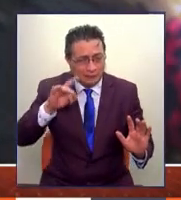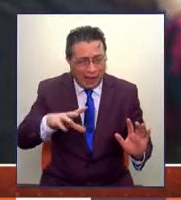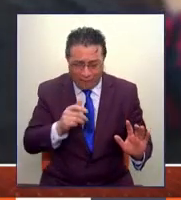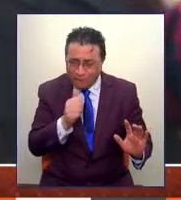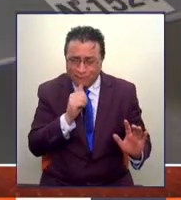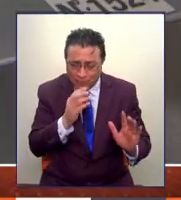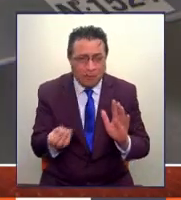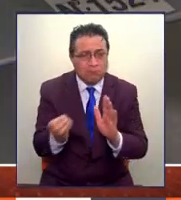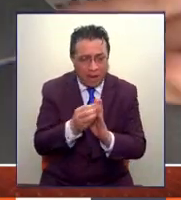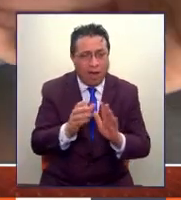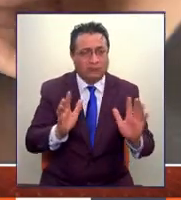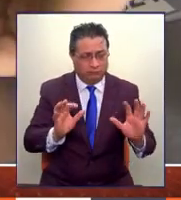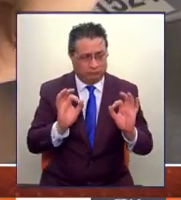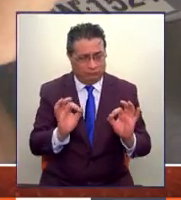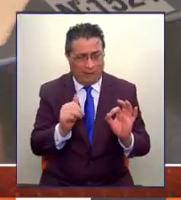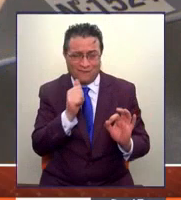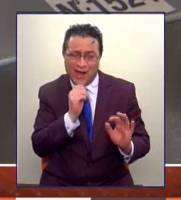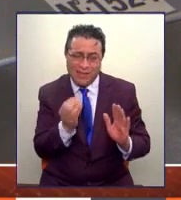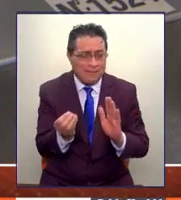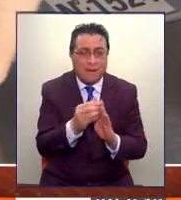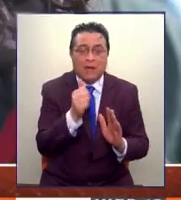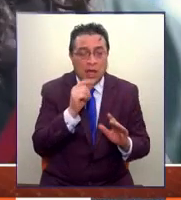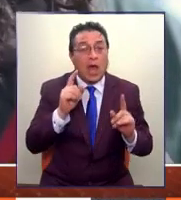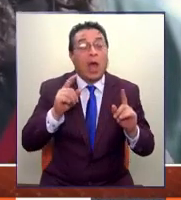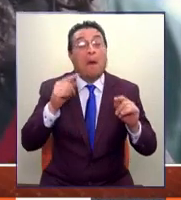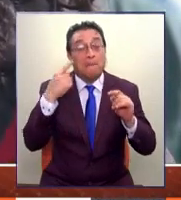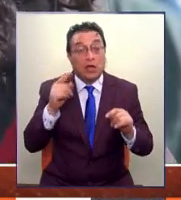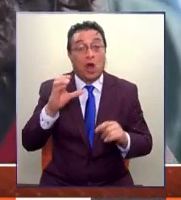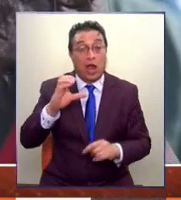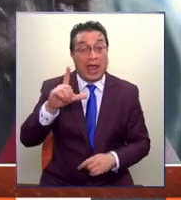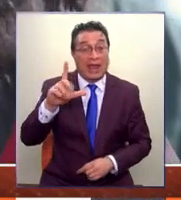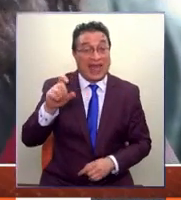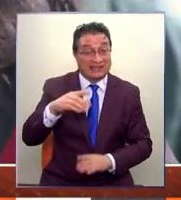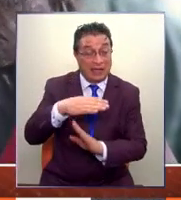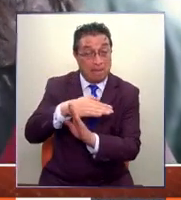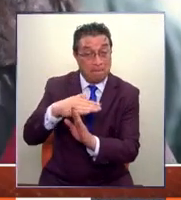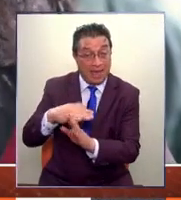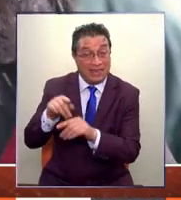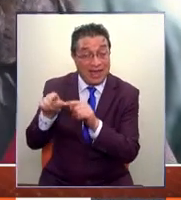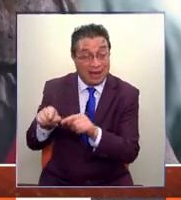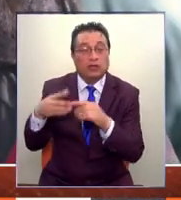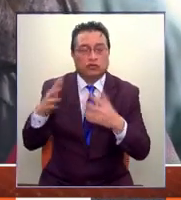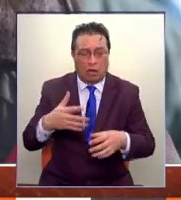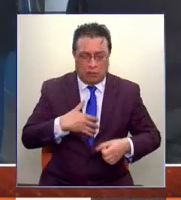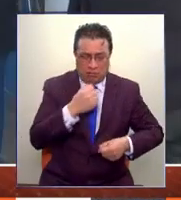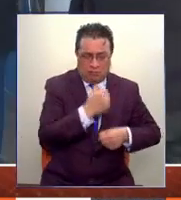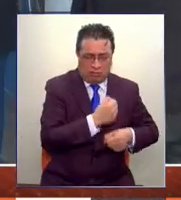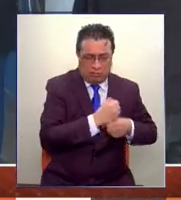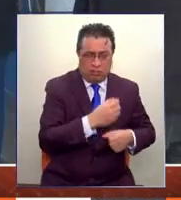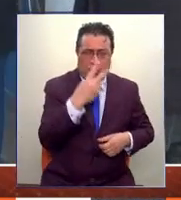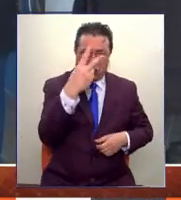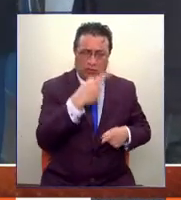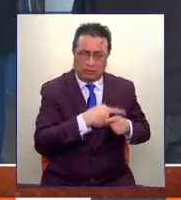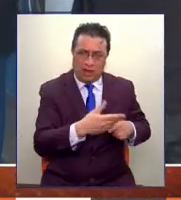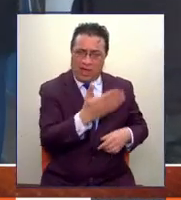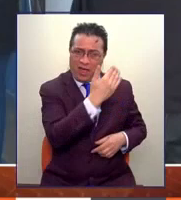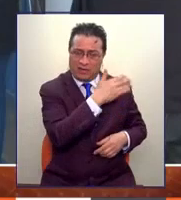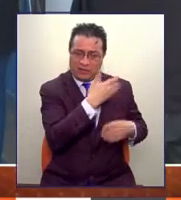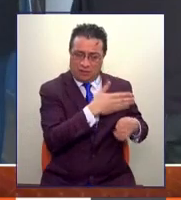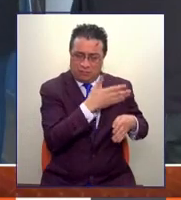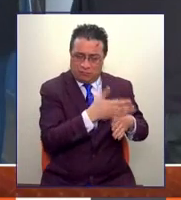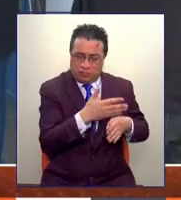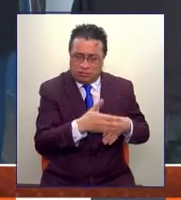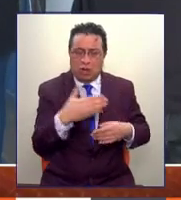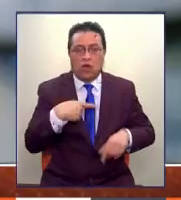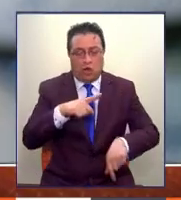perfectas. Y respecto al plan de medidas de clase media, yo quiero decirle que esto es algo que veníamos trabajando hace dos semanas, hasta altas